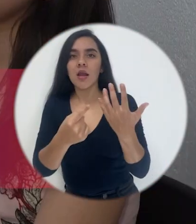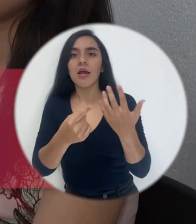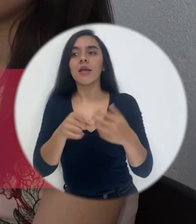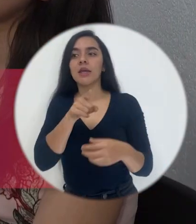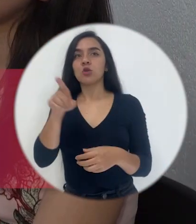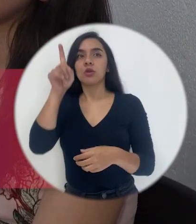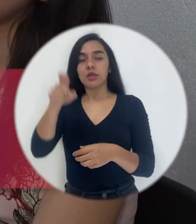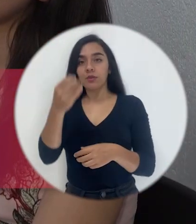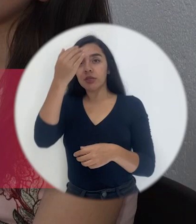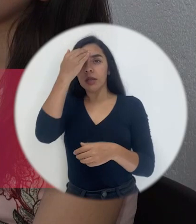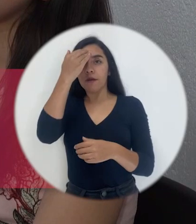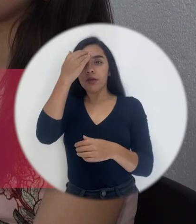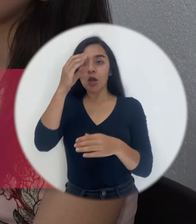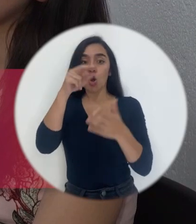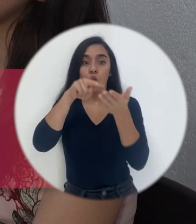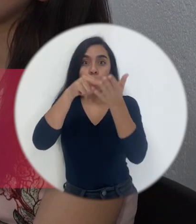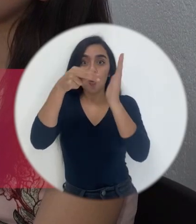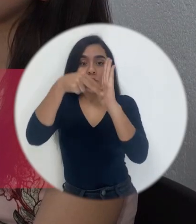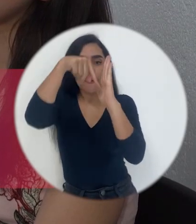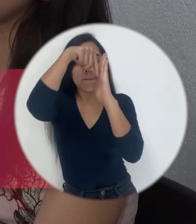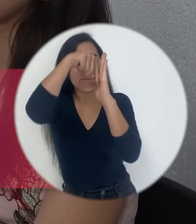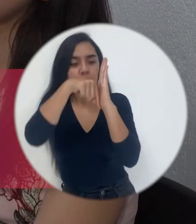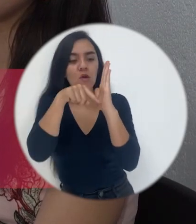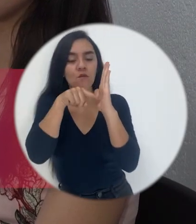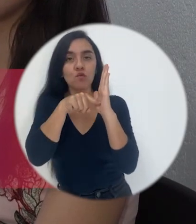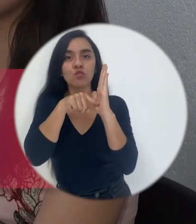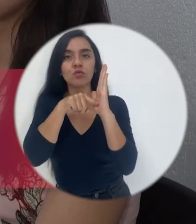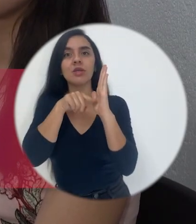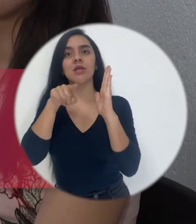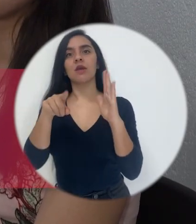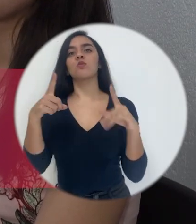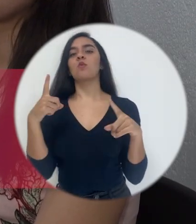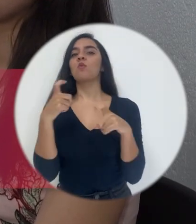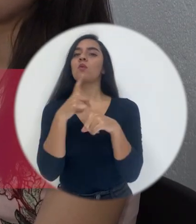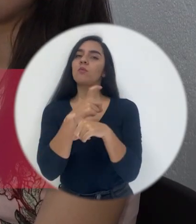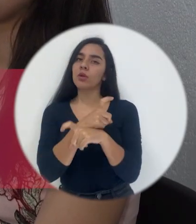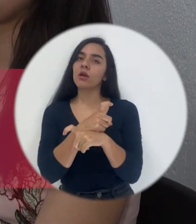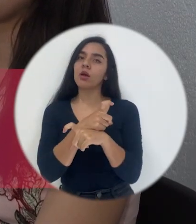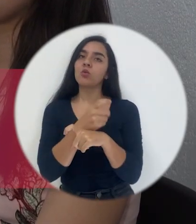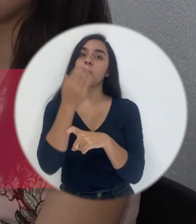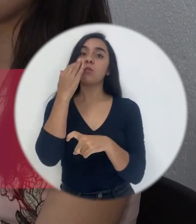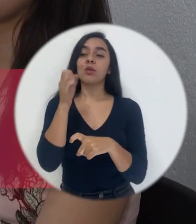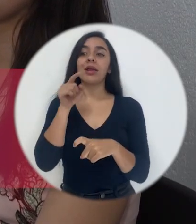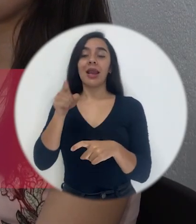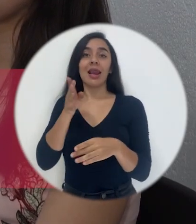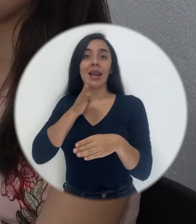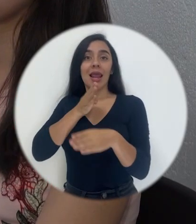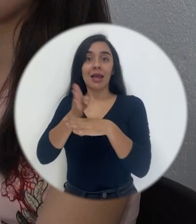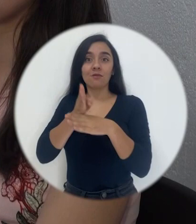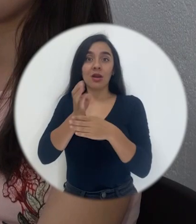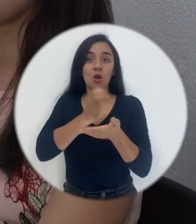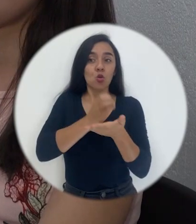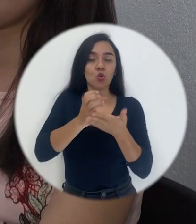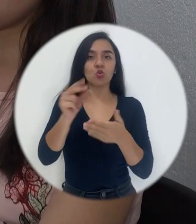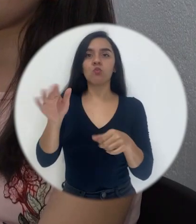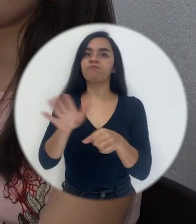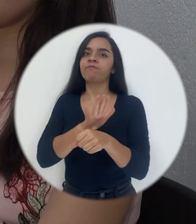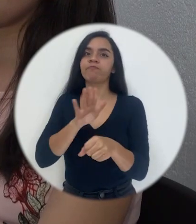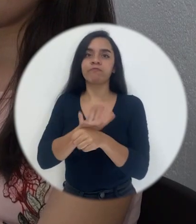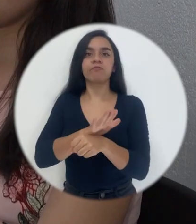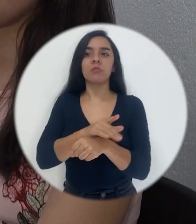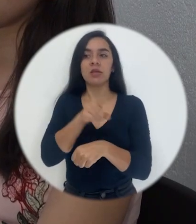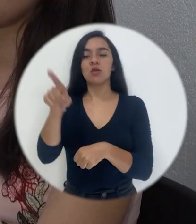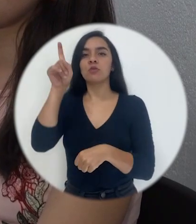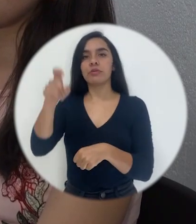profundamente los conceptos. Entonces es como muy complicado, ¿verdad? En tan poquitos cursos que llevan de la carrera, tener un conocimiento